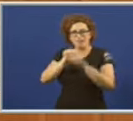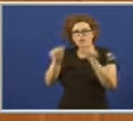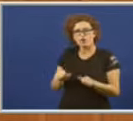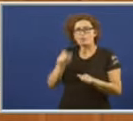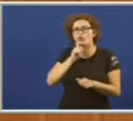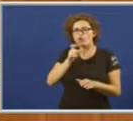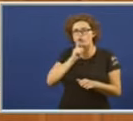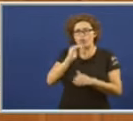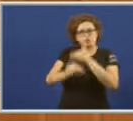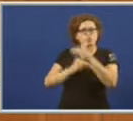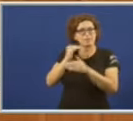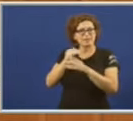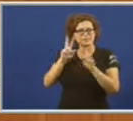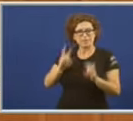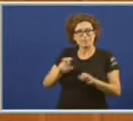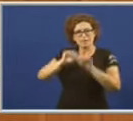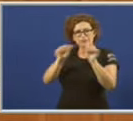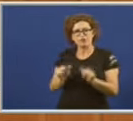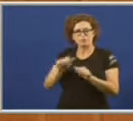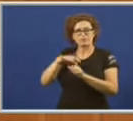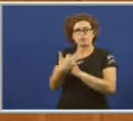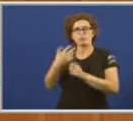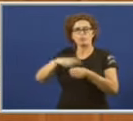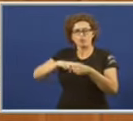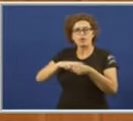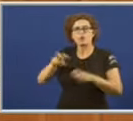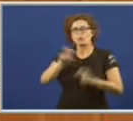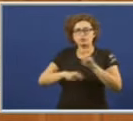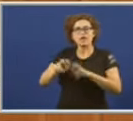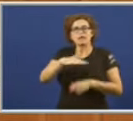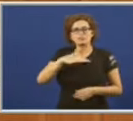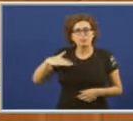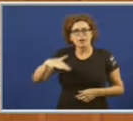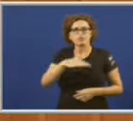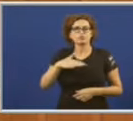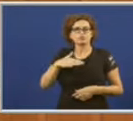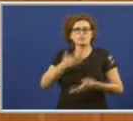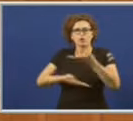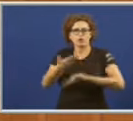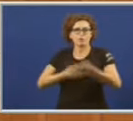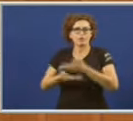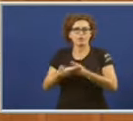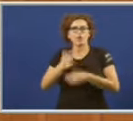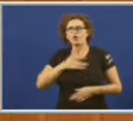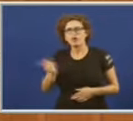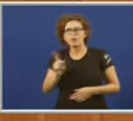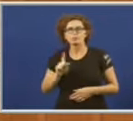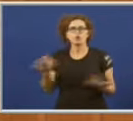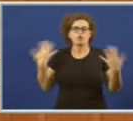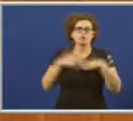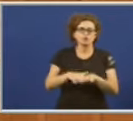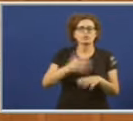superación do marco provincial cara a promoción de espazos de cooperación supramunicipal non fusións de concellos